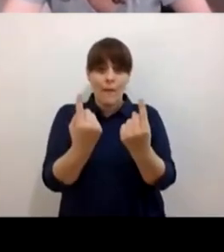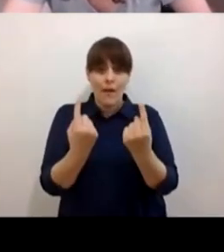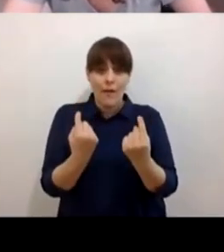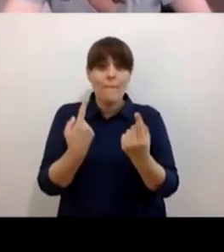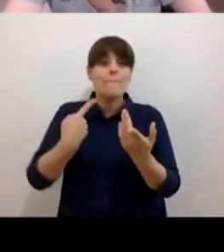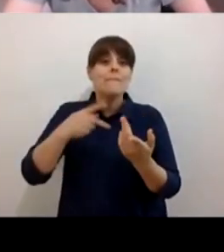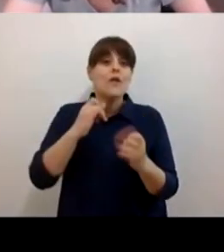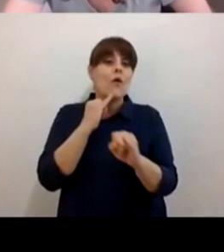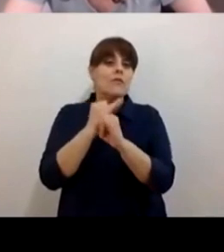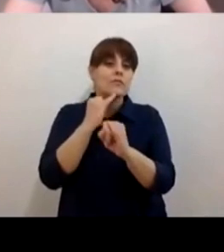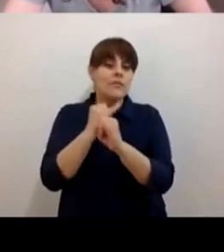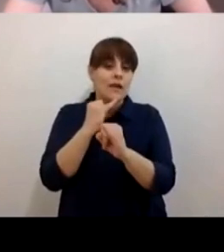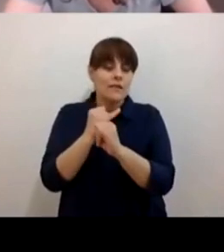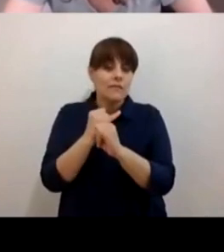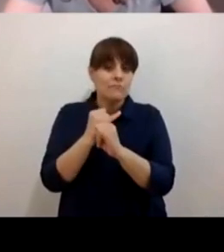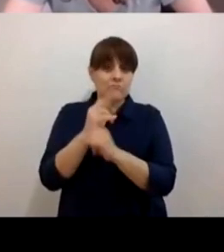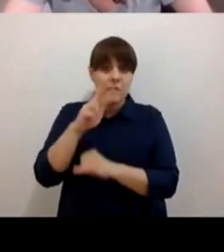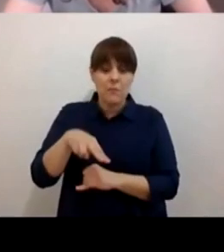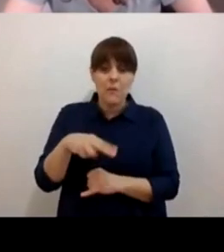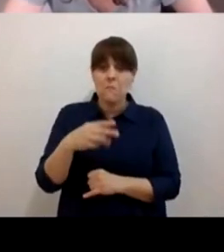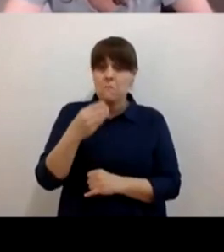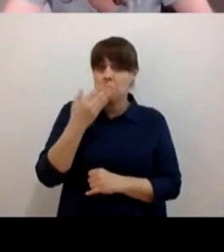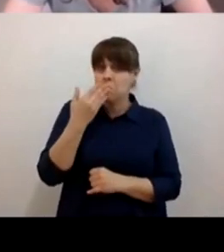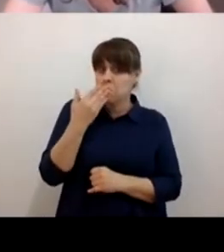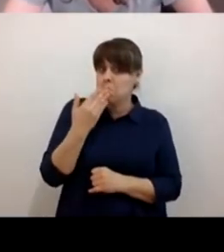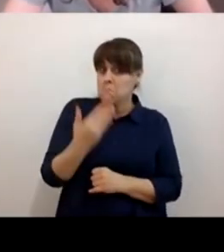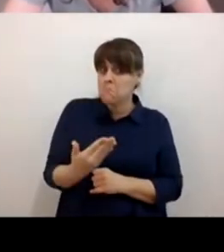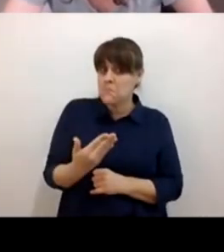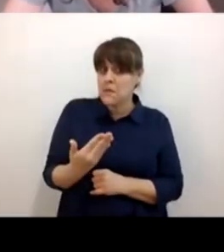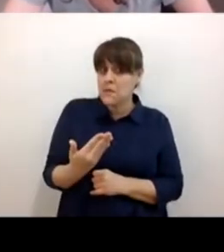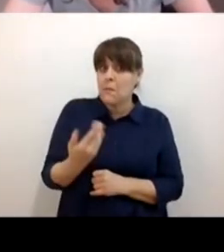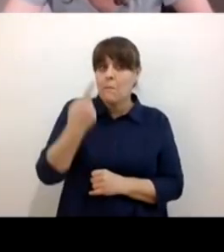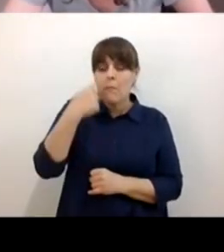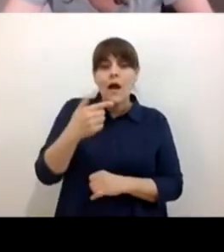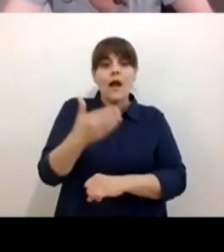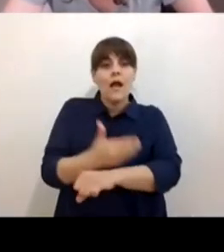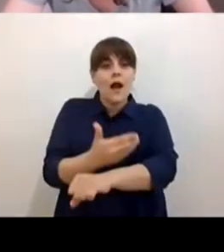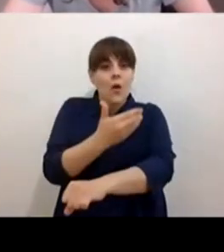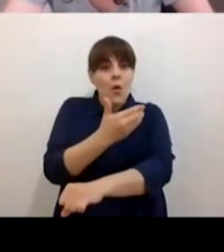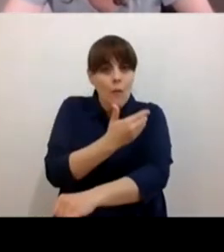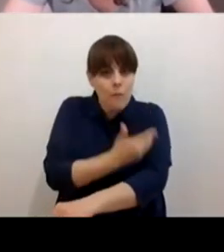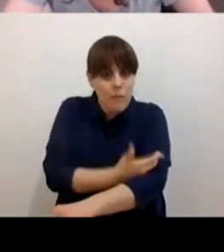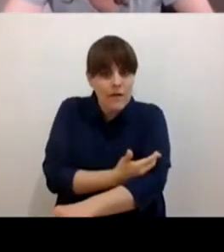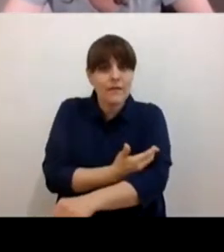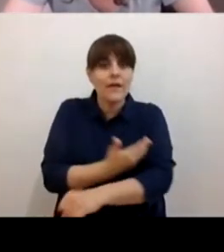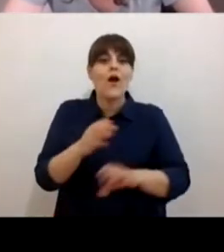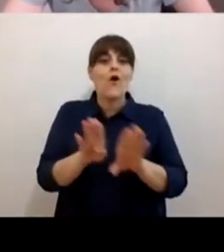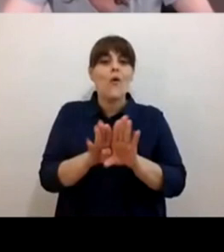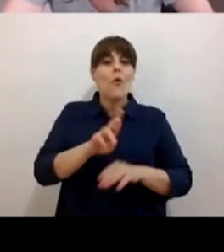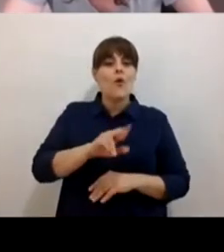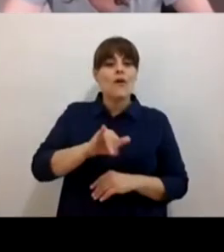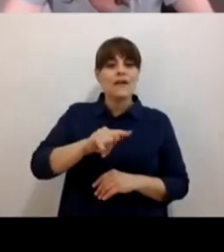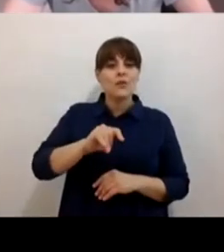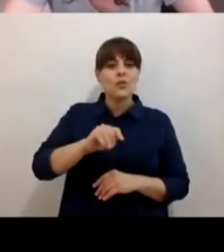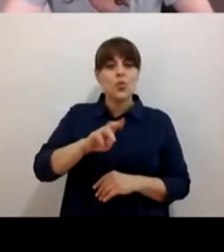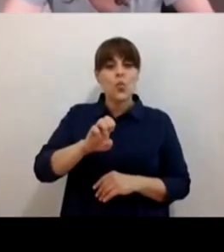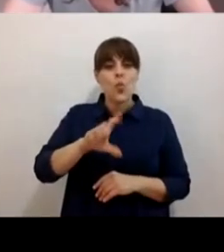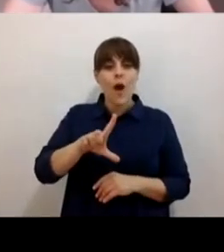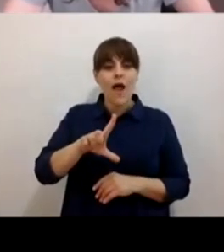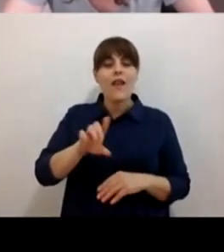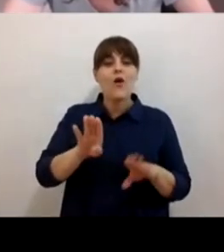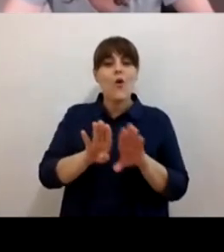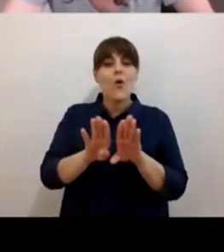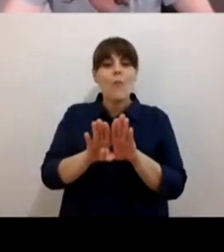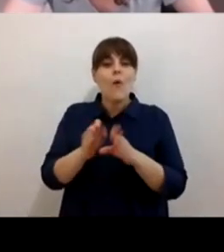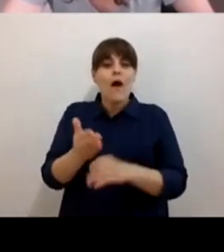verdad buenazos como proceso de acompañamiento y de duelo de ritualización súper creativos